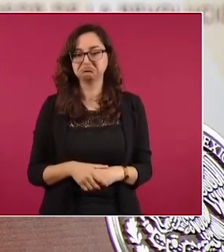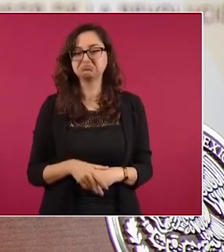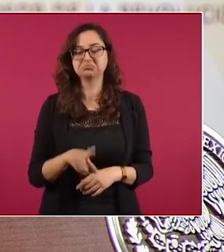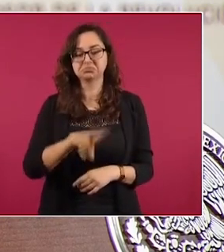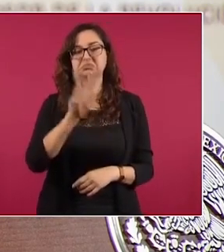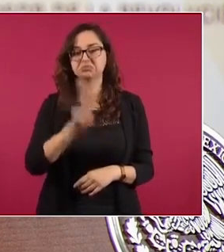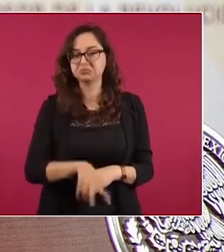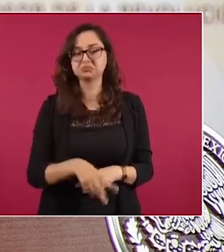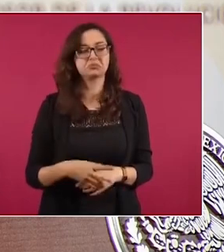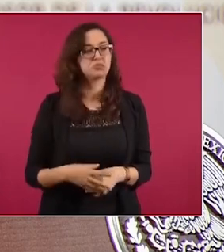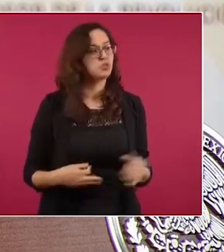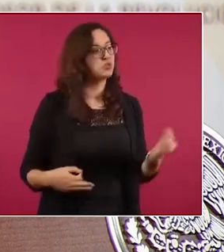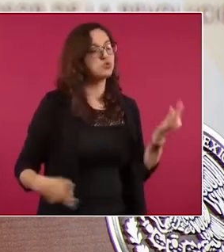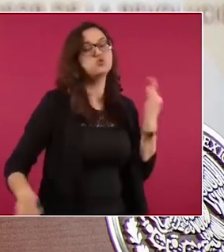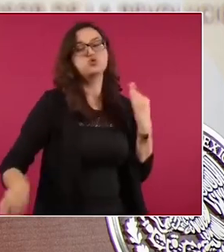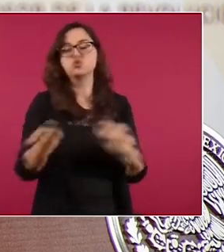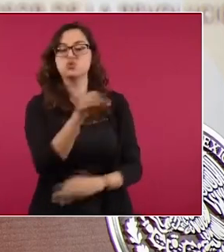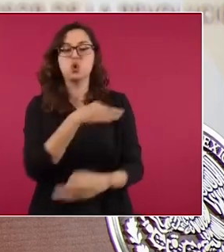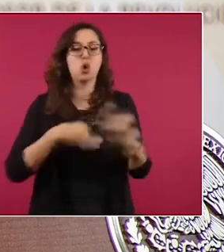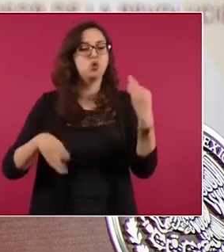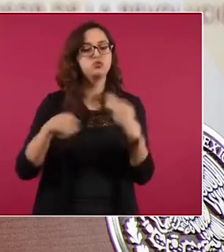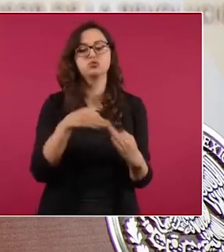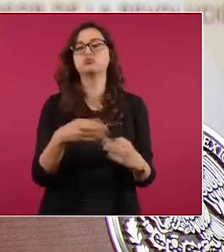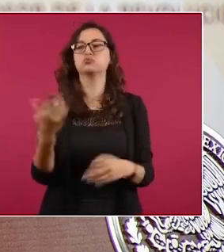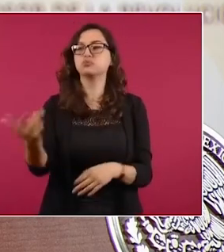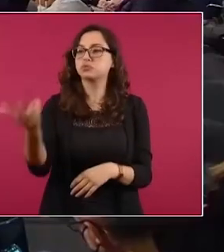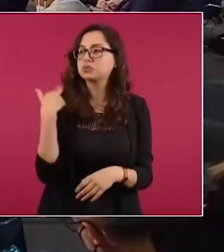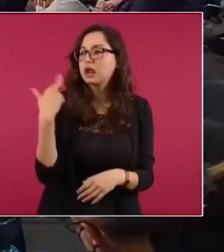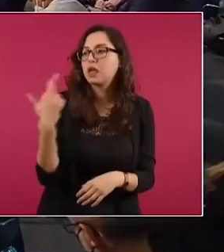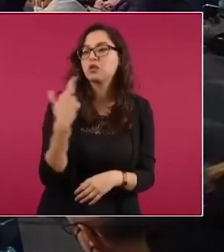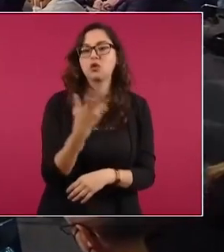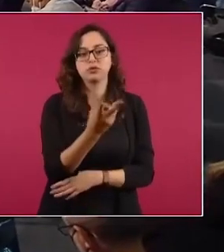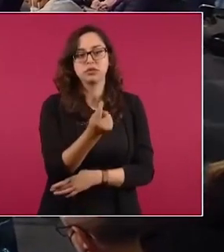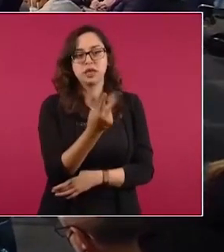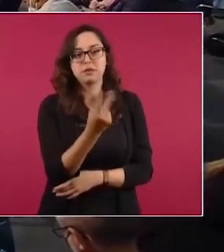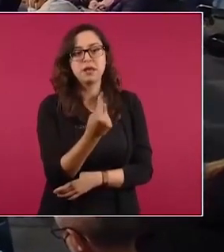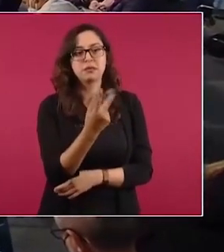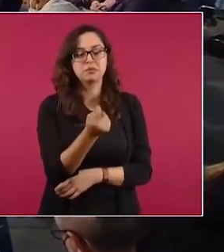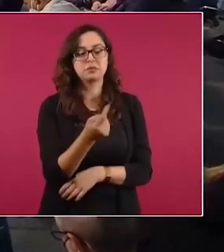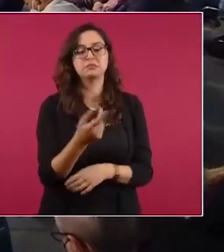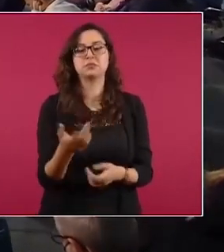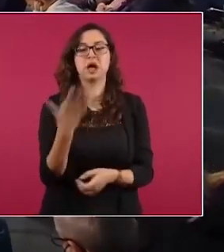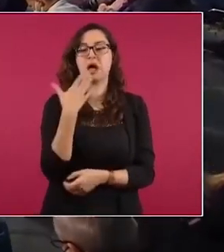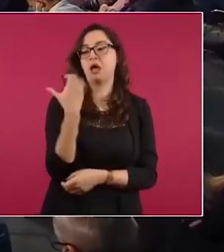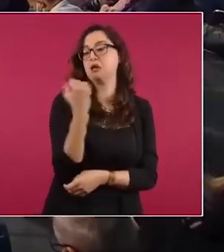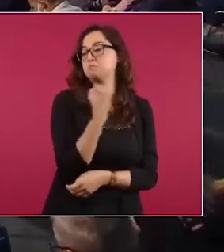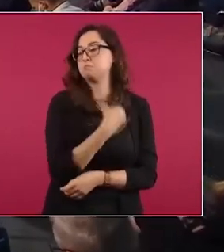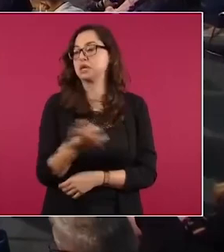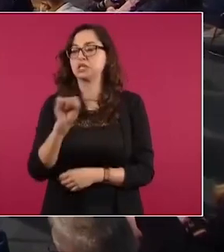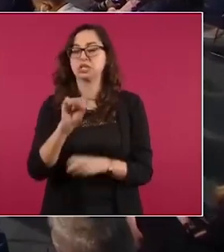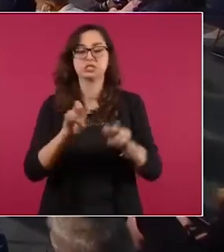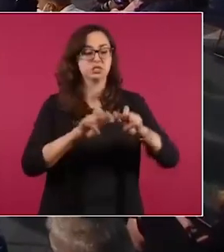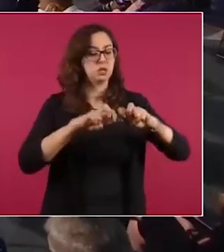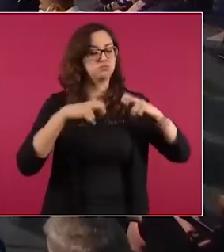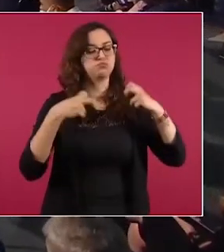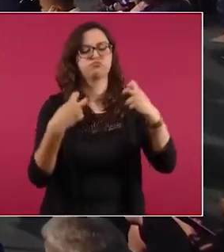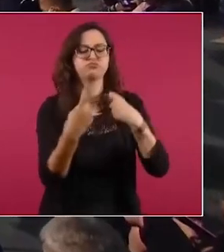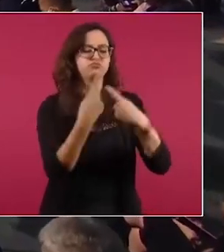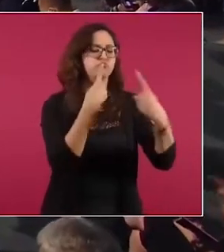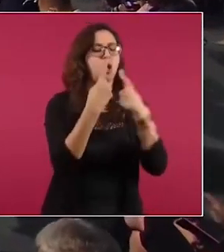Y todas. En radio, en televisión. Todos, todos, todos, todos. En contra.